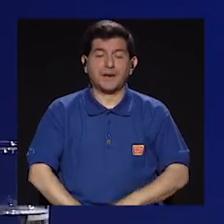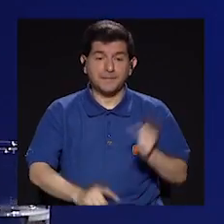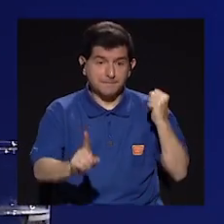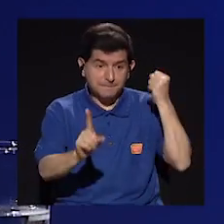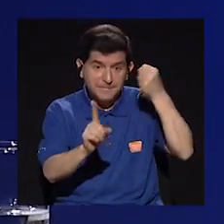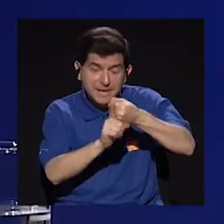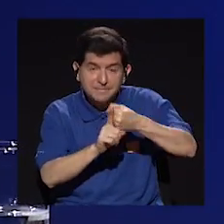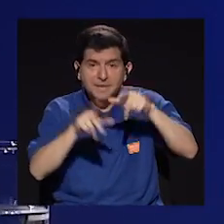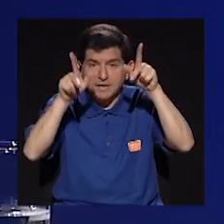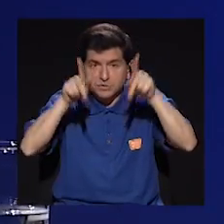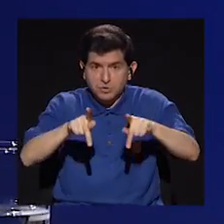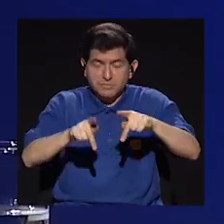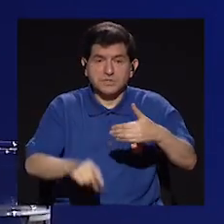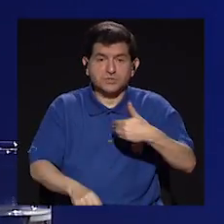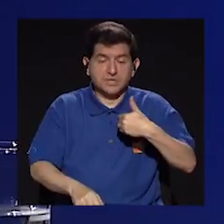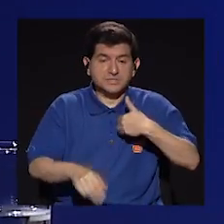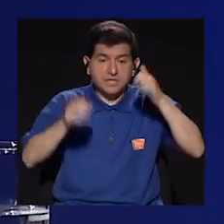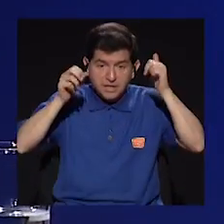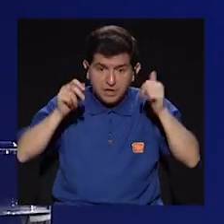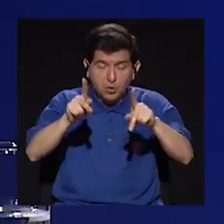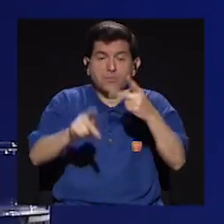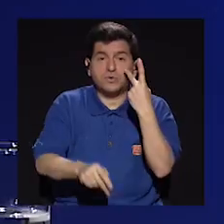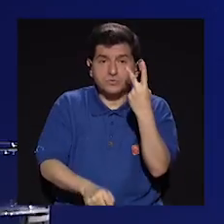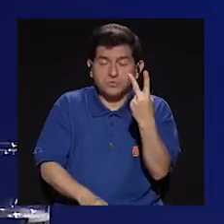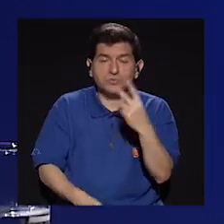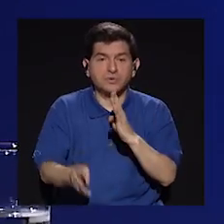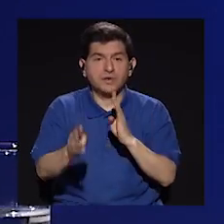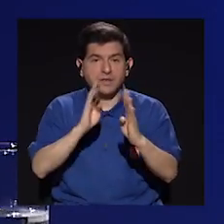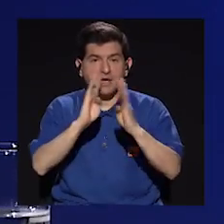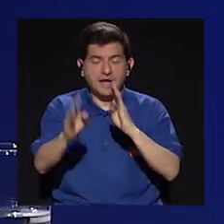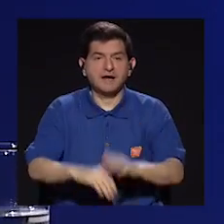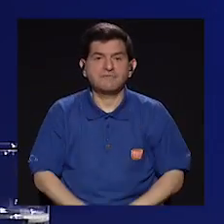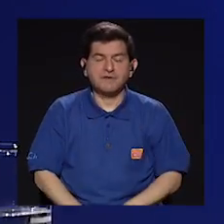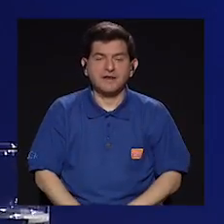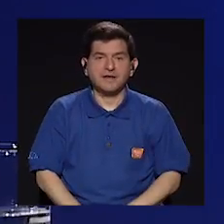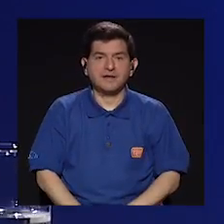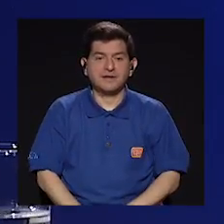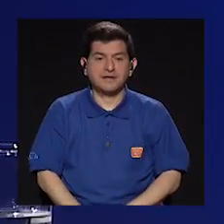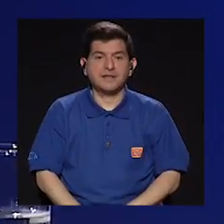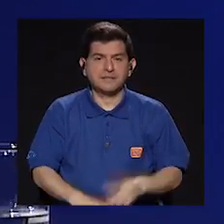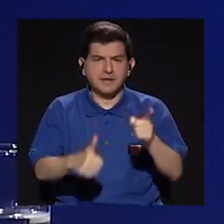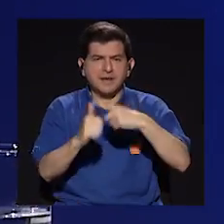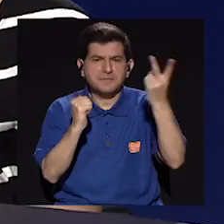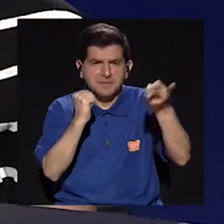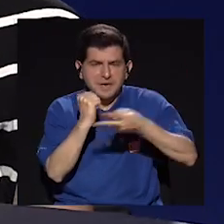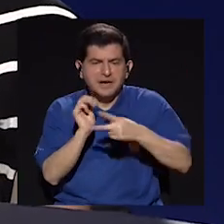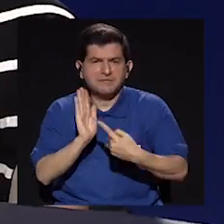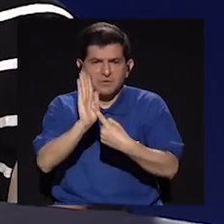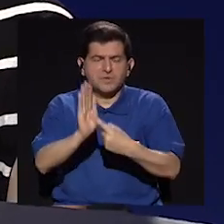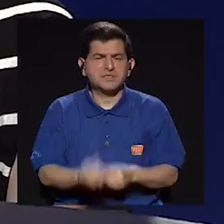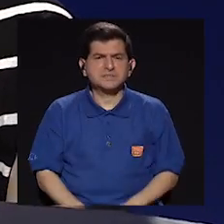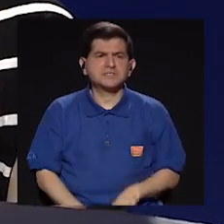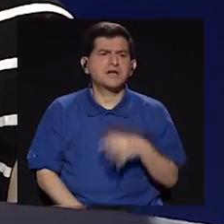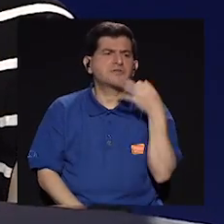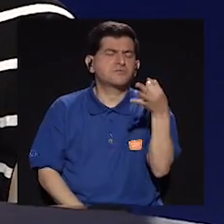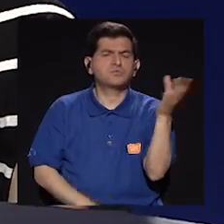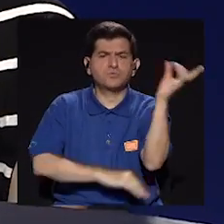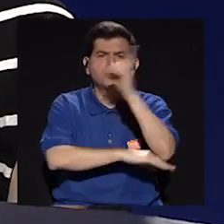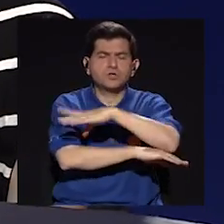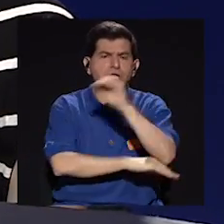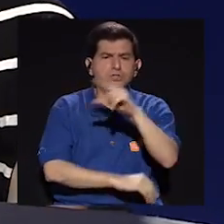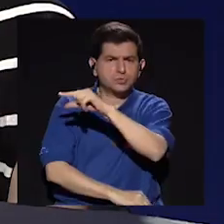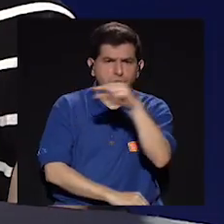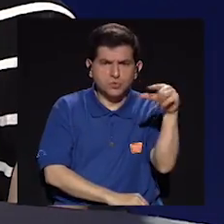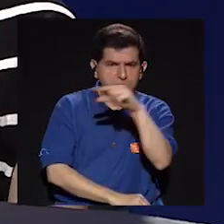que haya impacto también, la gente tiene que tener la posibilidad de verla. Y hablamos ahora del estreno en los próximos días o